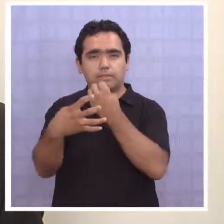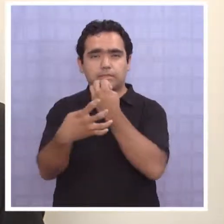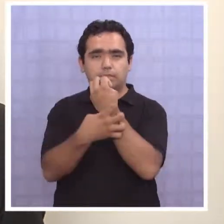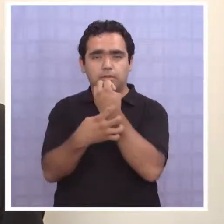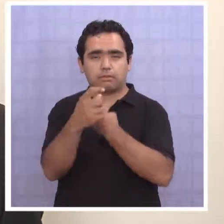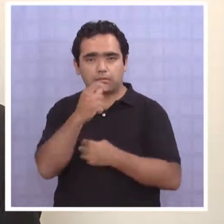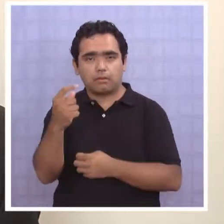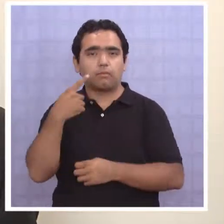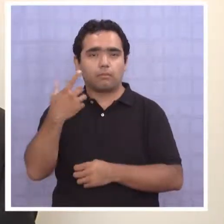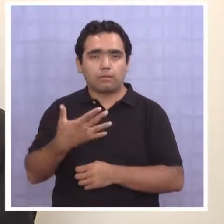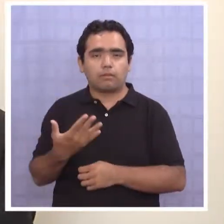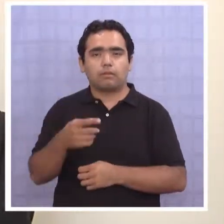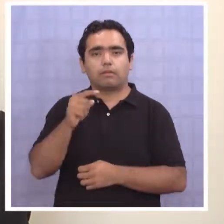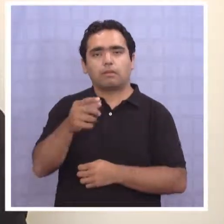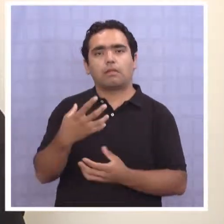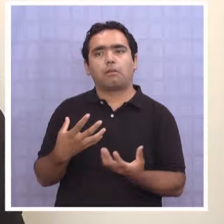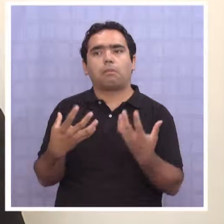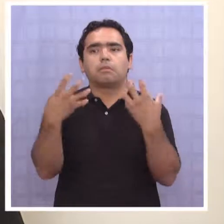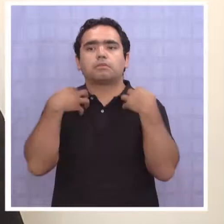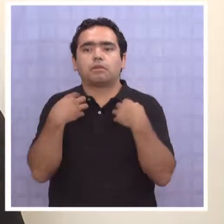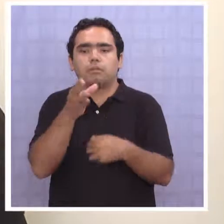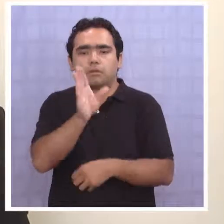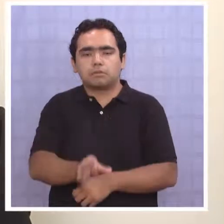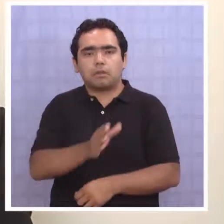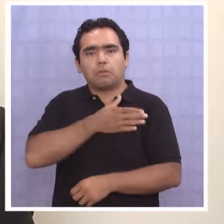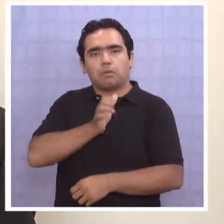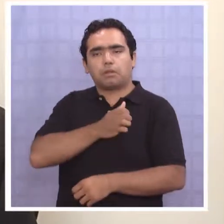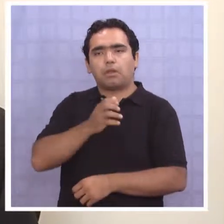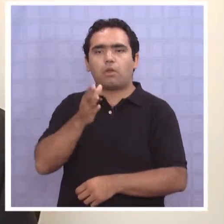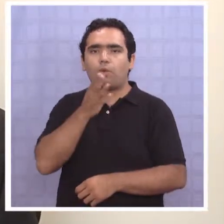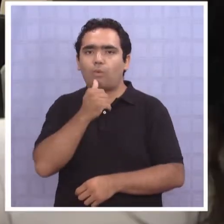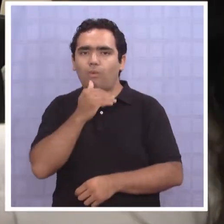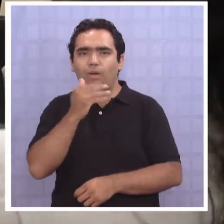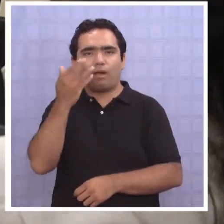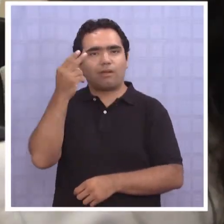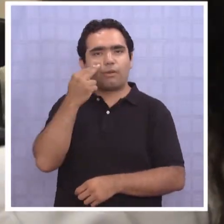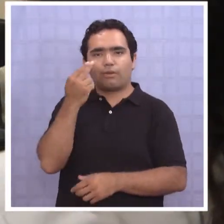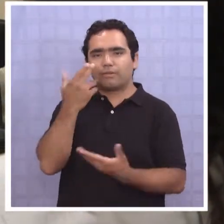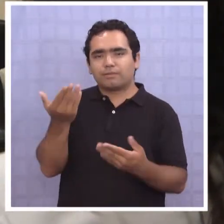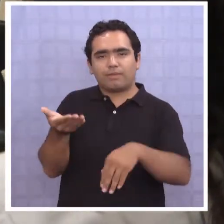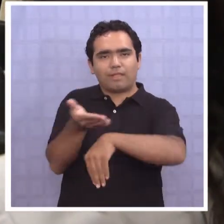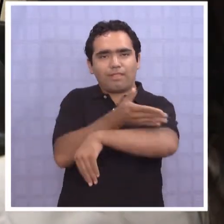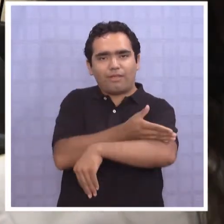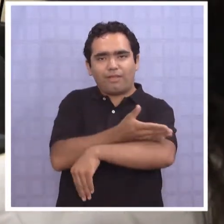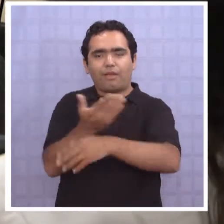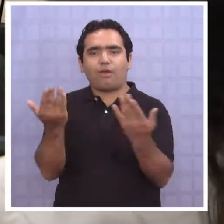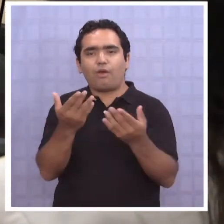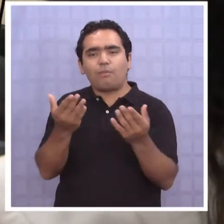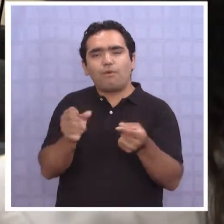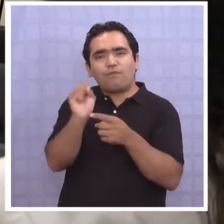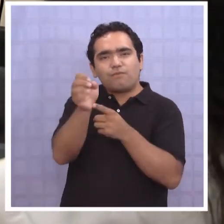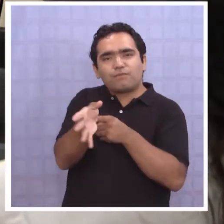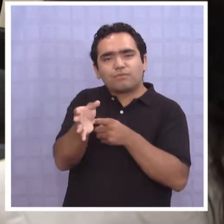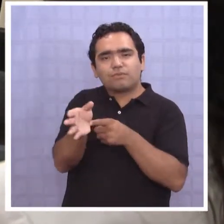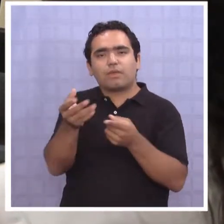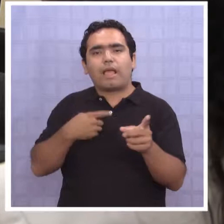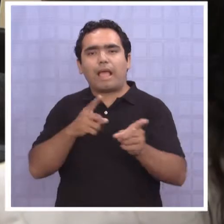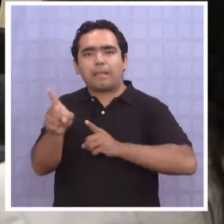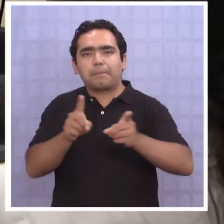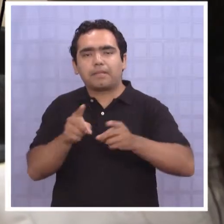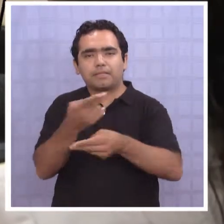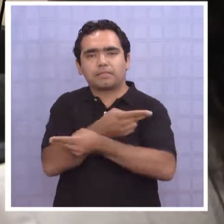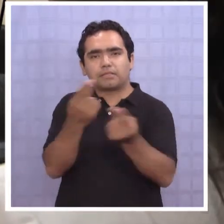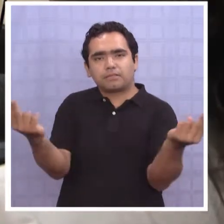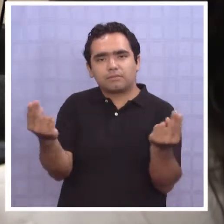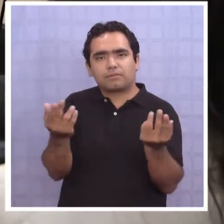se puso a cargo de ella un policía que no tenía ningún conocimiento antes de entrar a esta investigación de cómo funcionaba la administración pública. Muchos